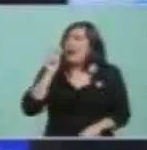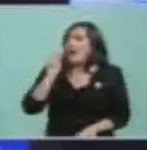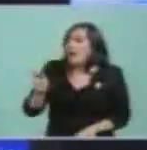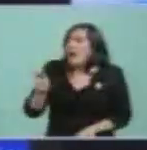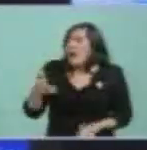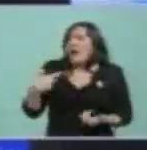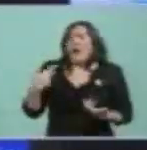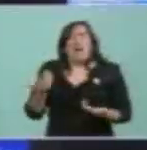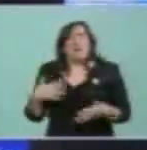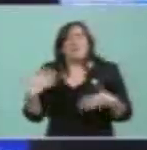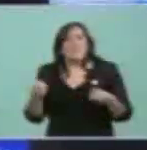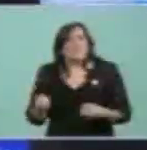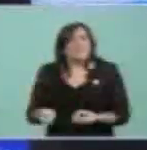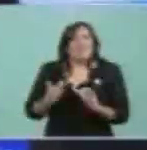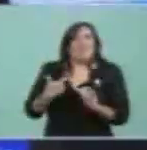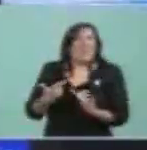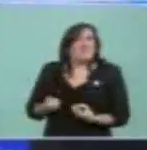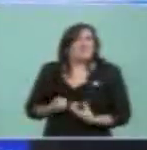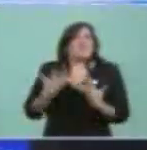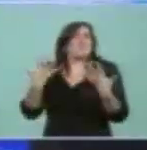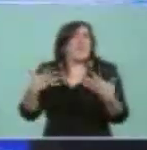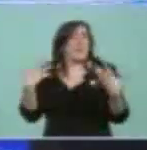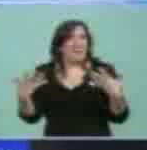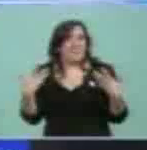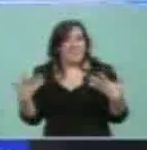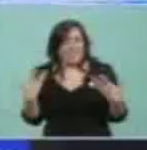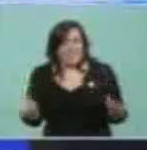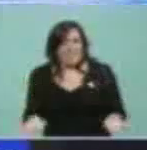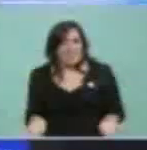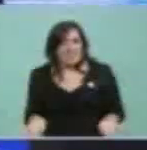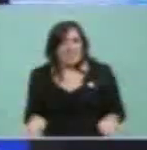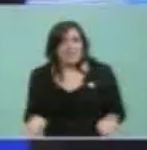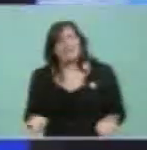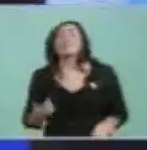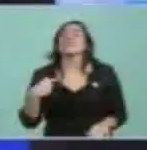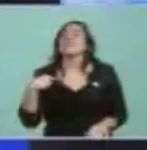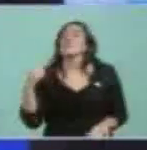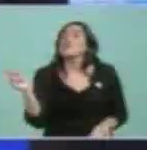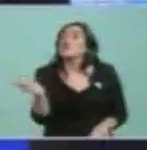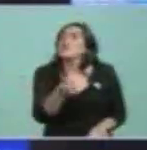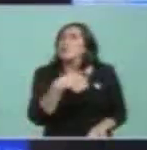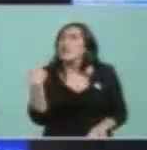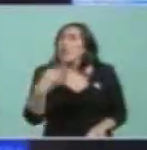que es la alegría que tenemos que tener todos